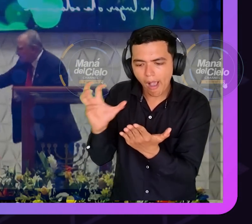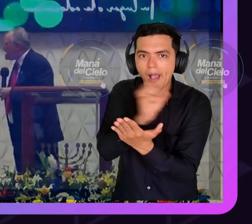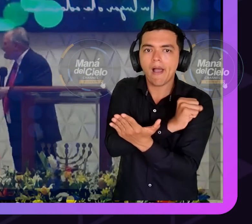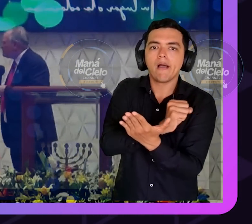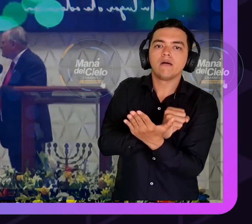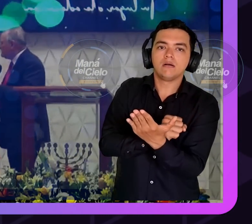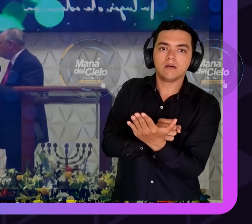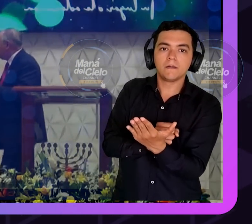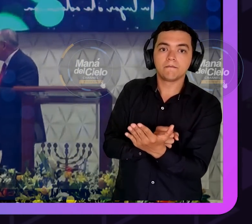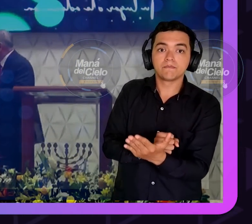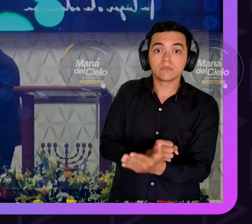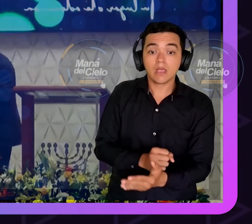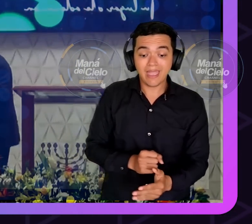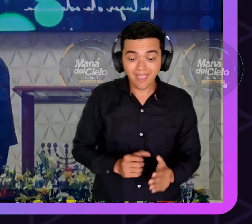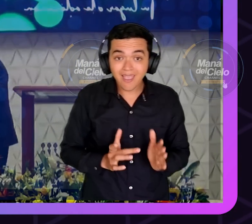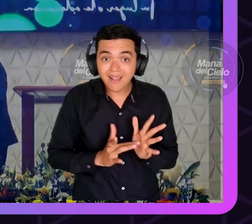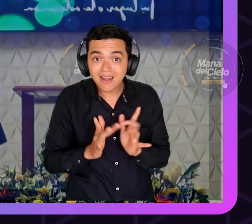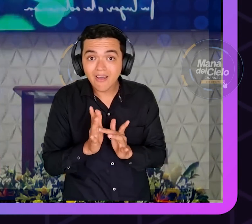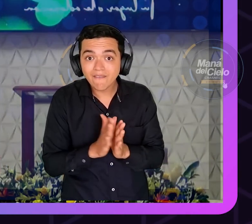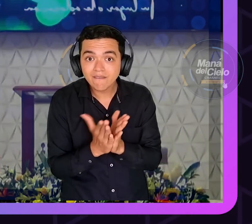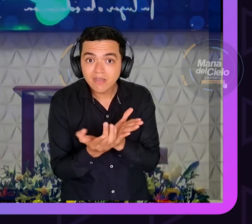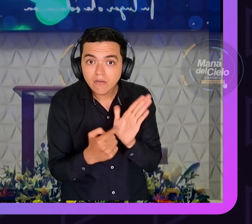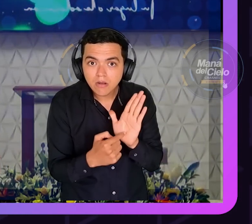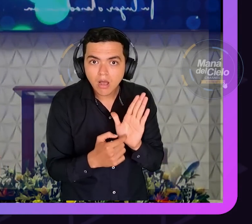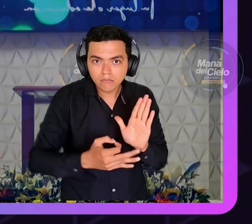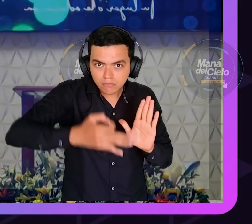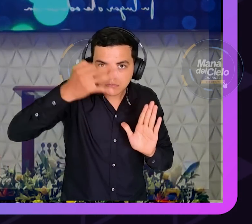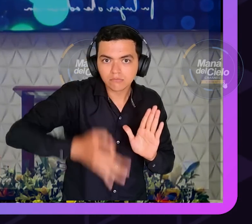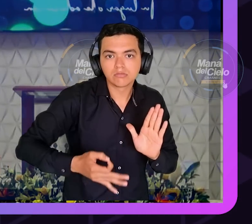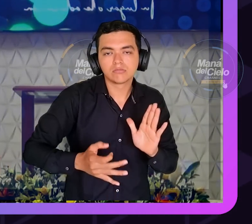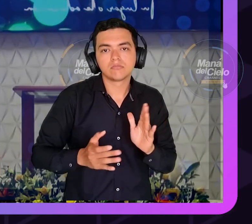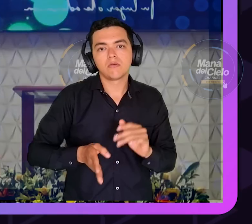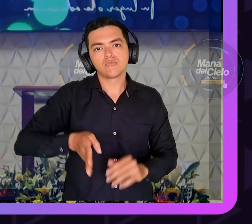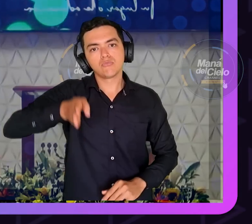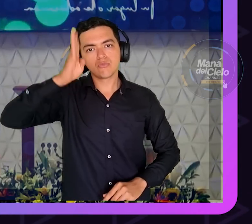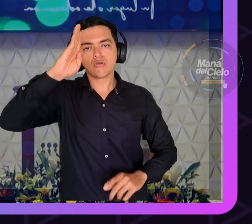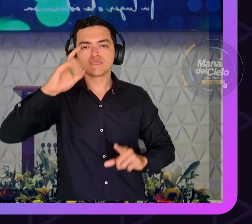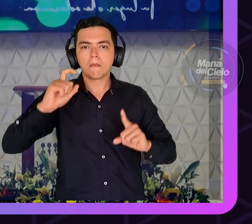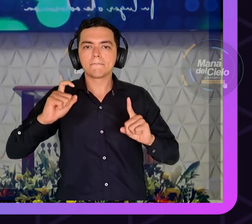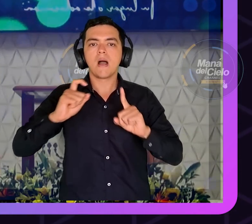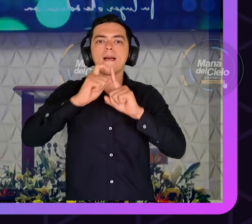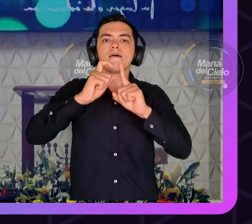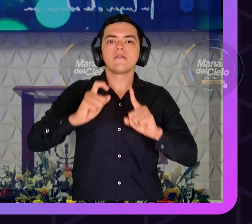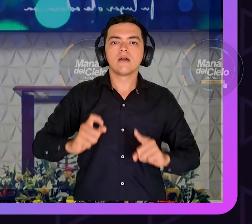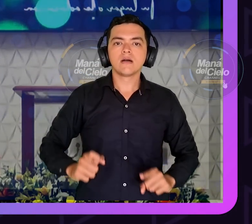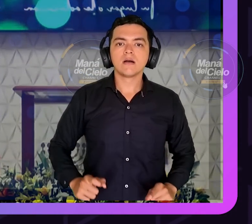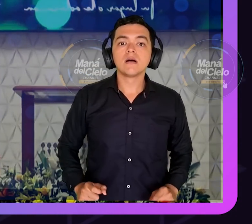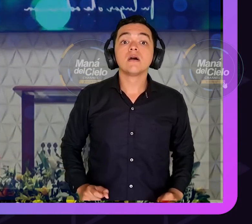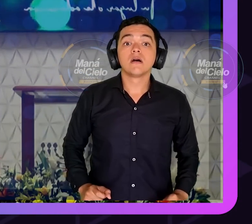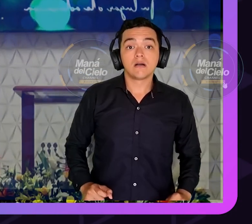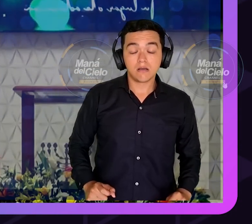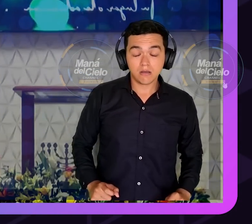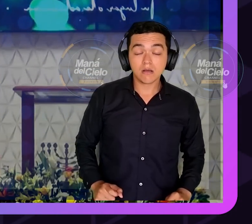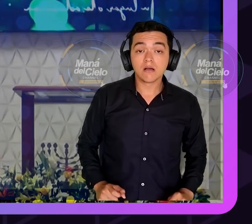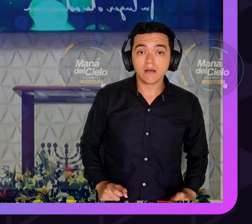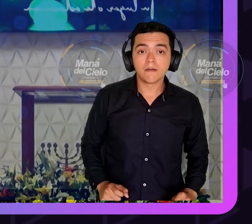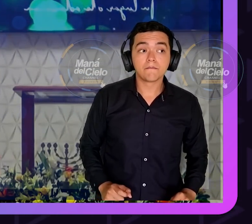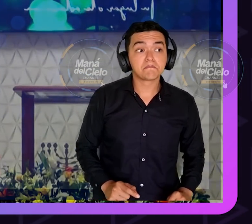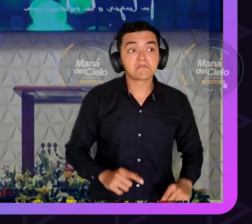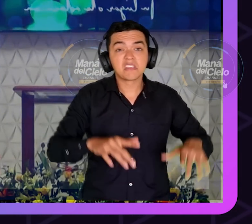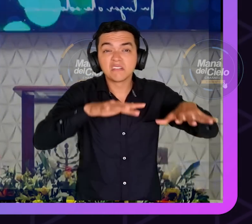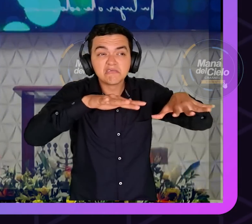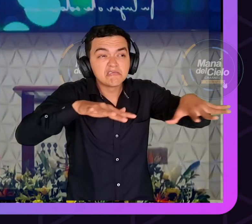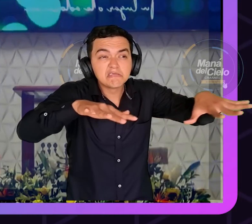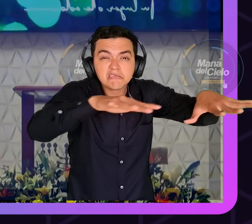irrenunciable tenemos una palabra que alumbra como antorcha en lugar oscuro la palabra segura